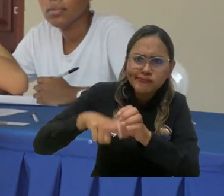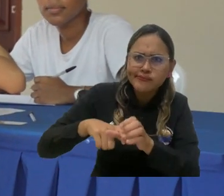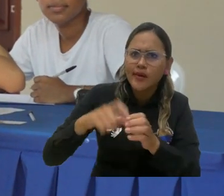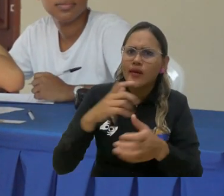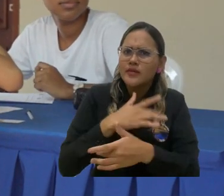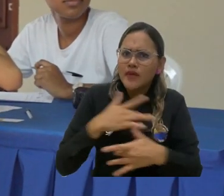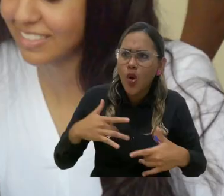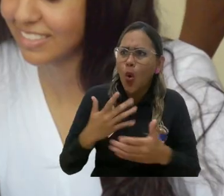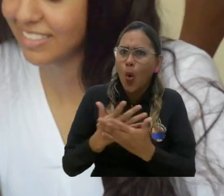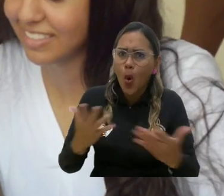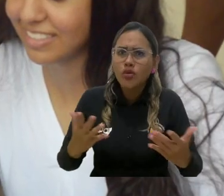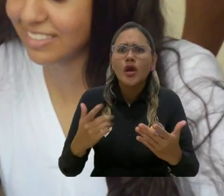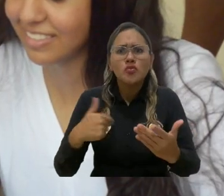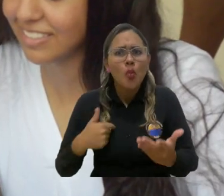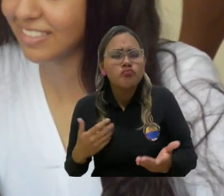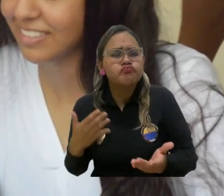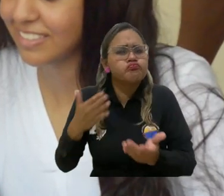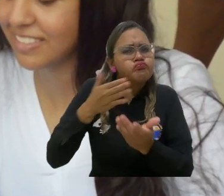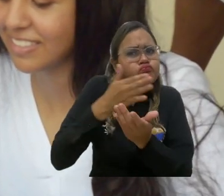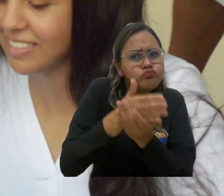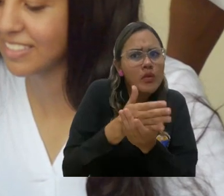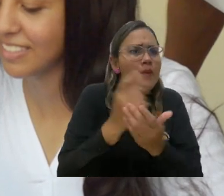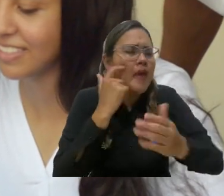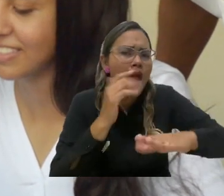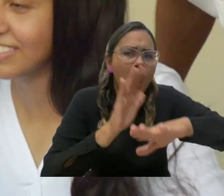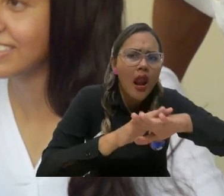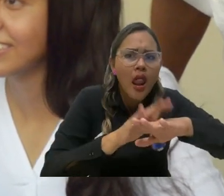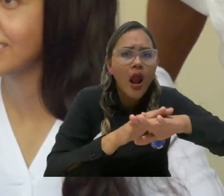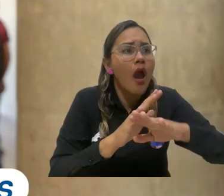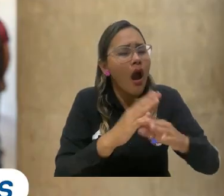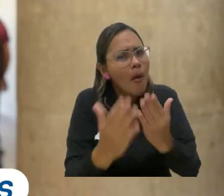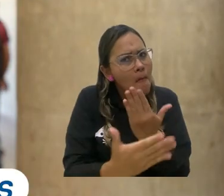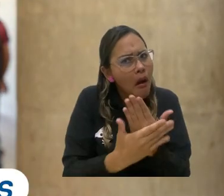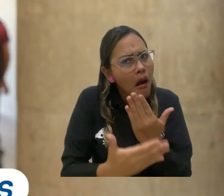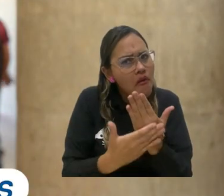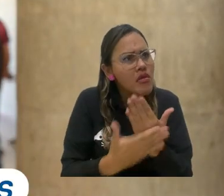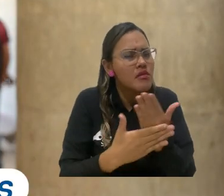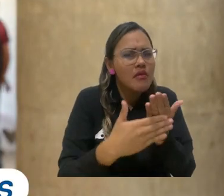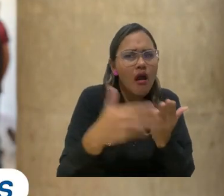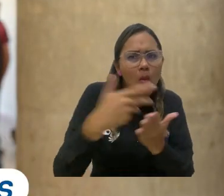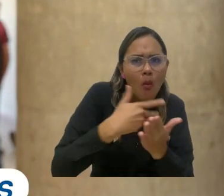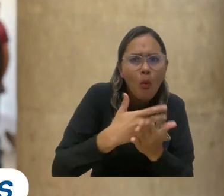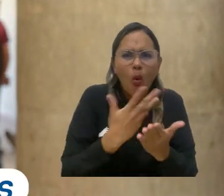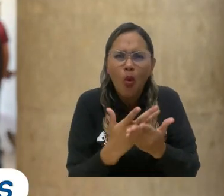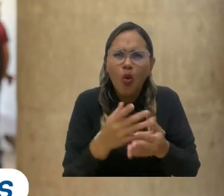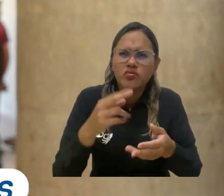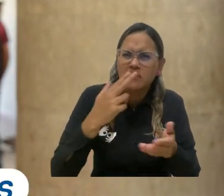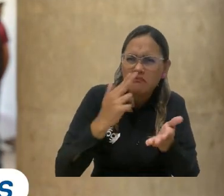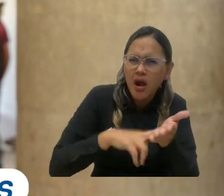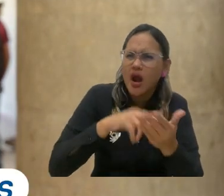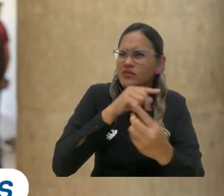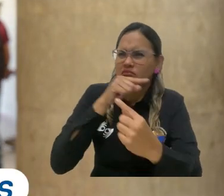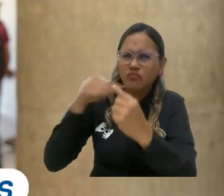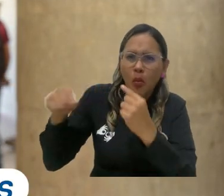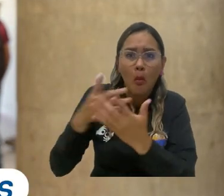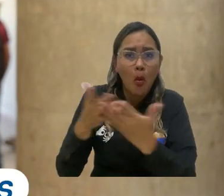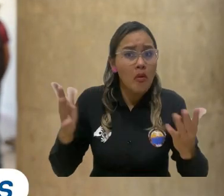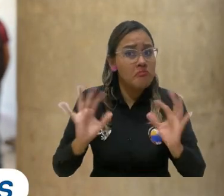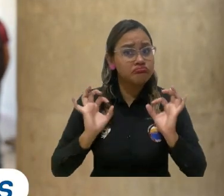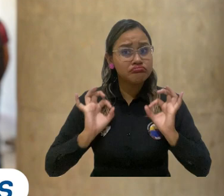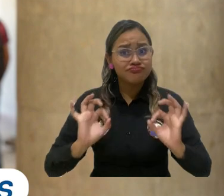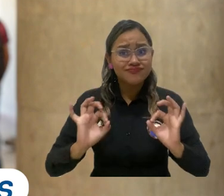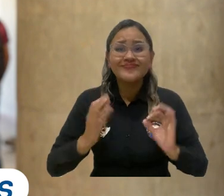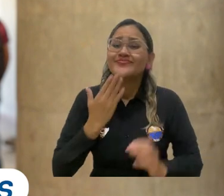existieran, estaban en N, pero ahorita todo está bien, las cédulas me las regresaron, la EPS me están atendiendo normal, a mis hijos